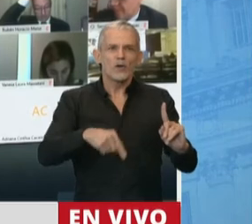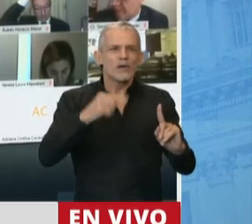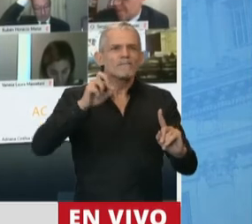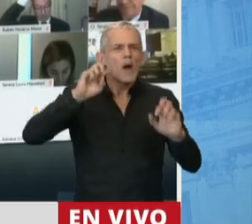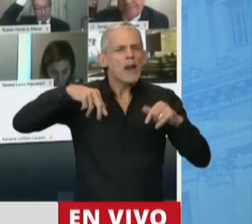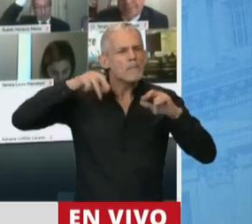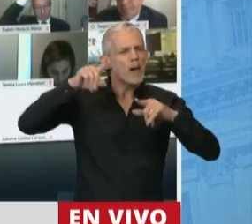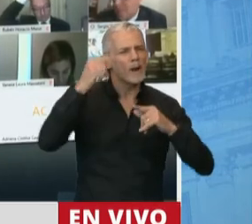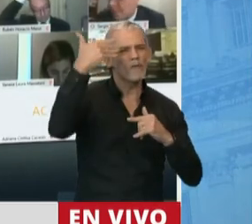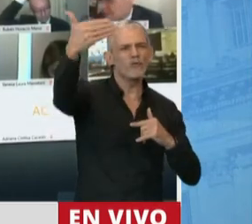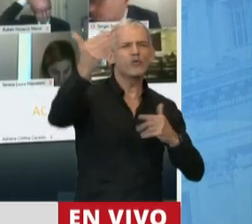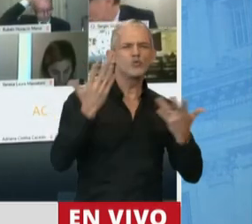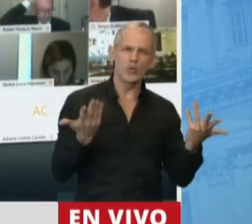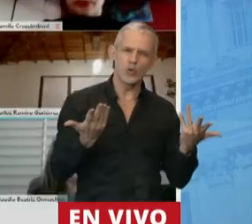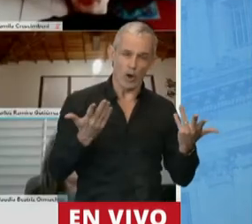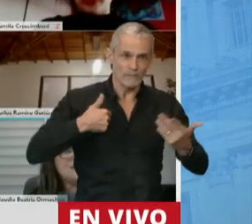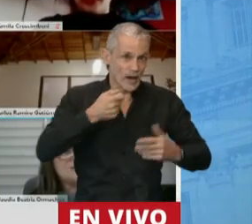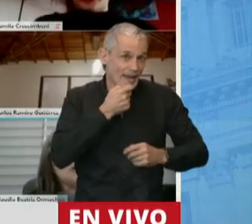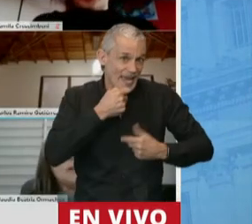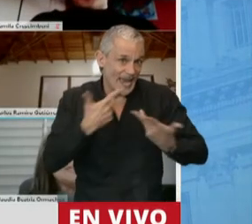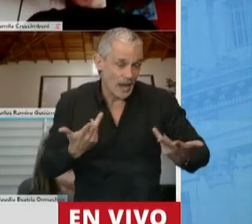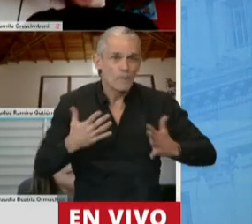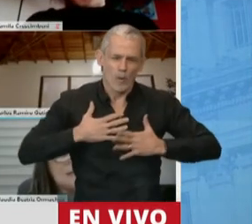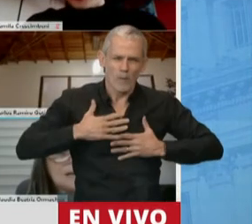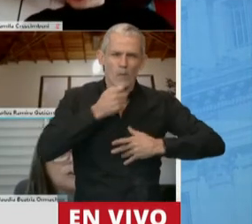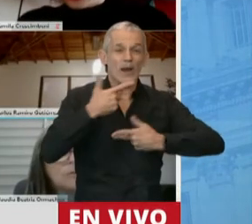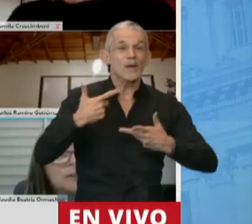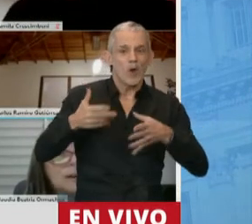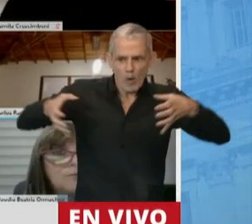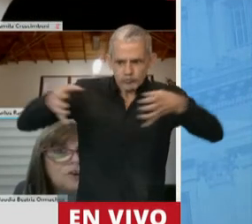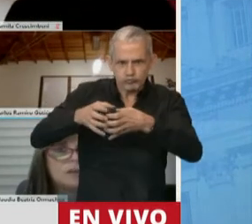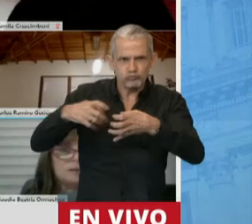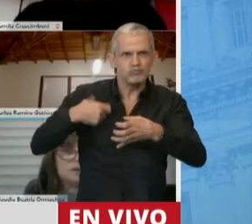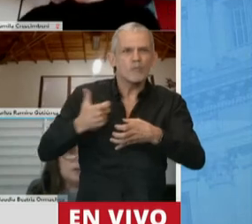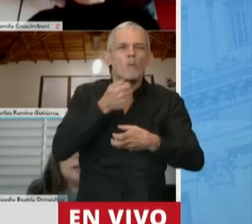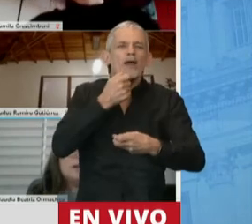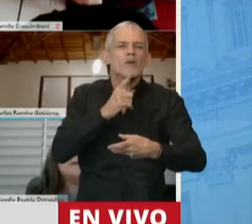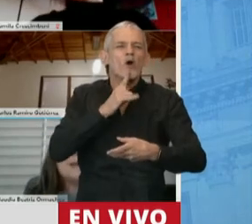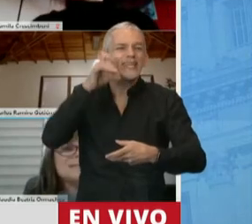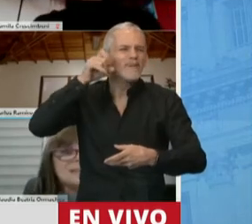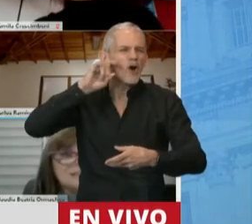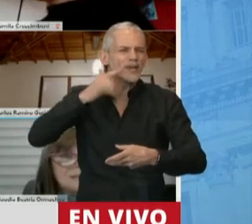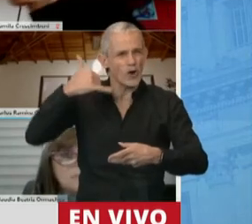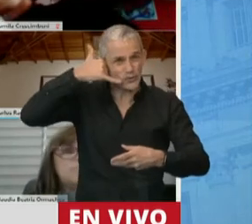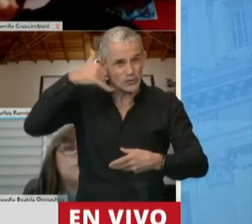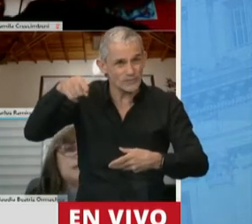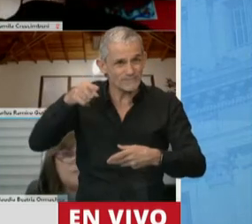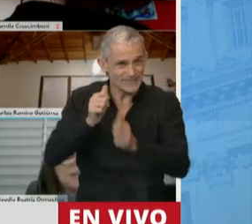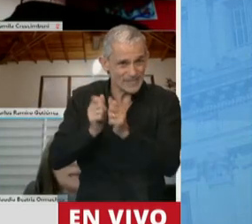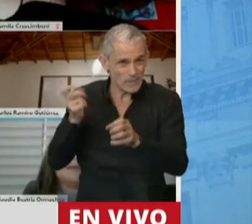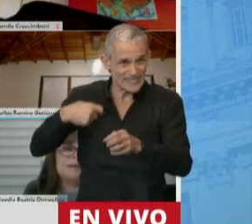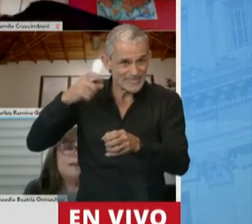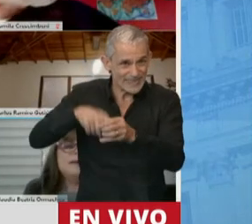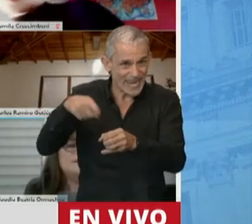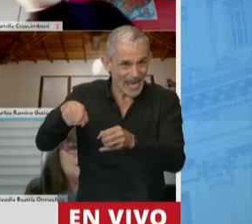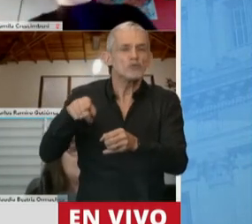yo tengo el ejemplo concreto de organizaciones sindicales como Telefónicos que hace tiempo